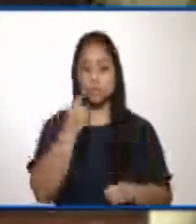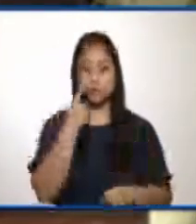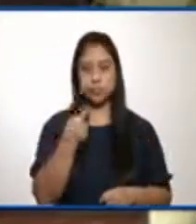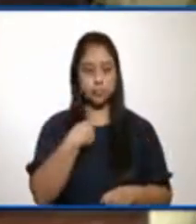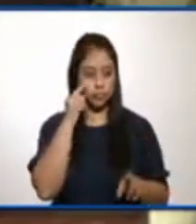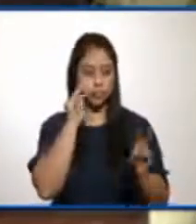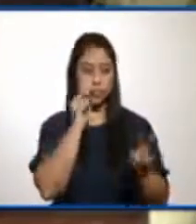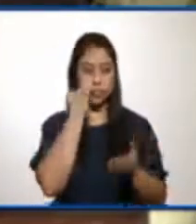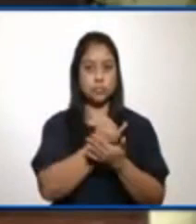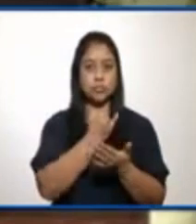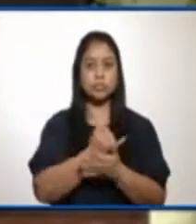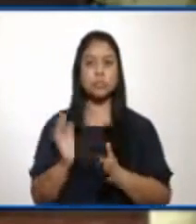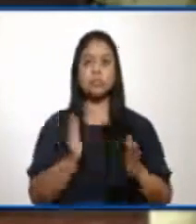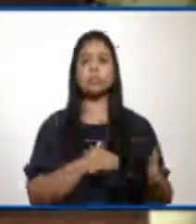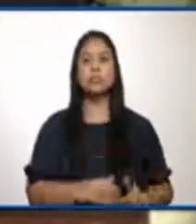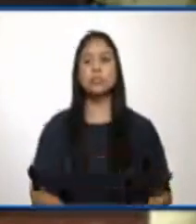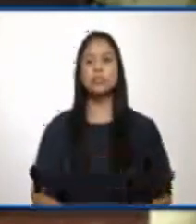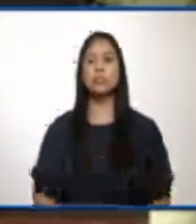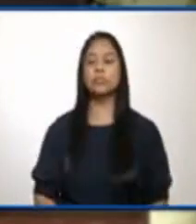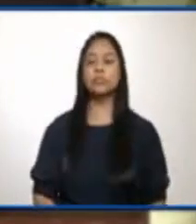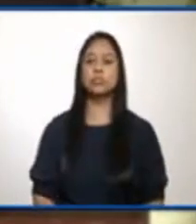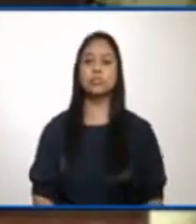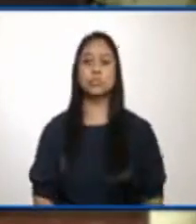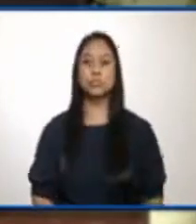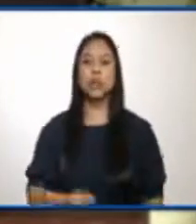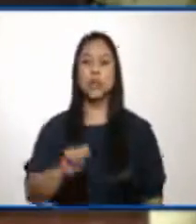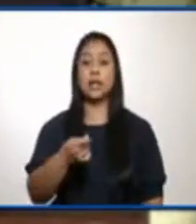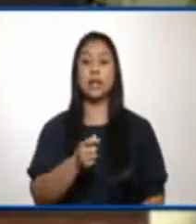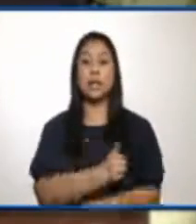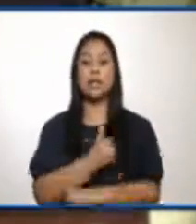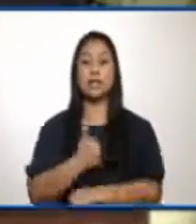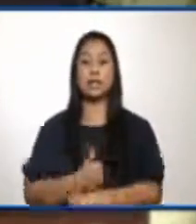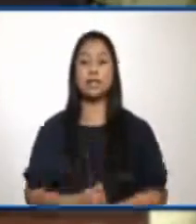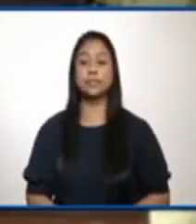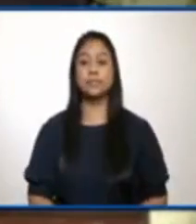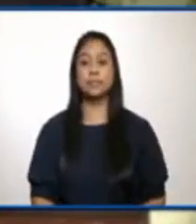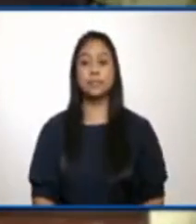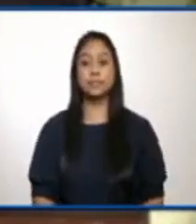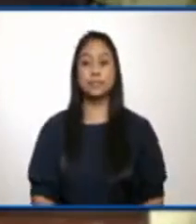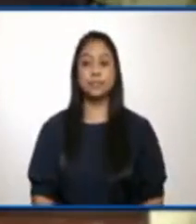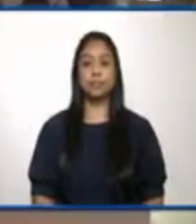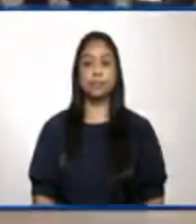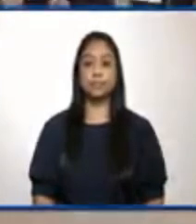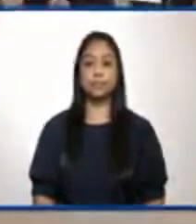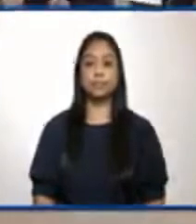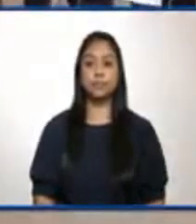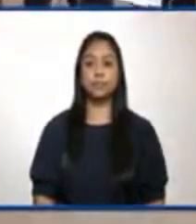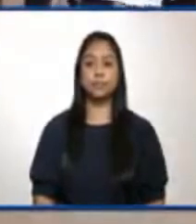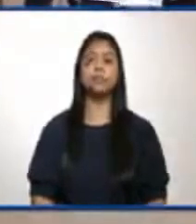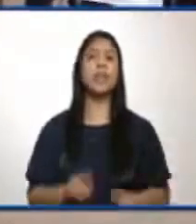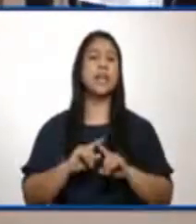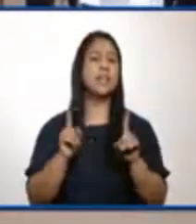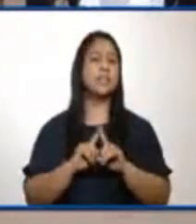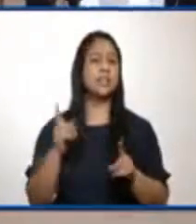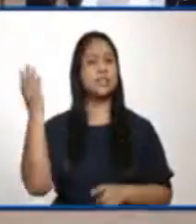Gracias señora ministra. Pregunta Luzvin Torres de Canal Antiguo. Ministra, buenos días. En últimas declaraciones o en